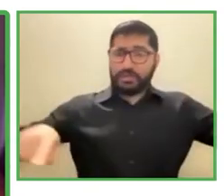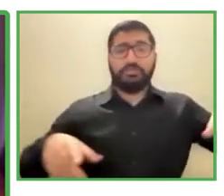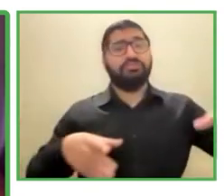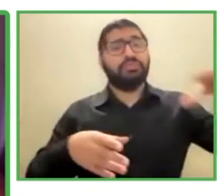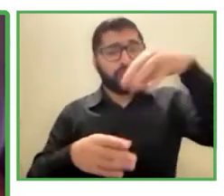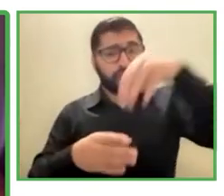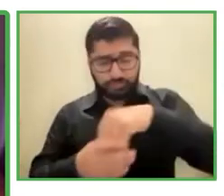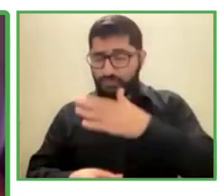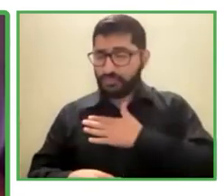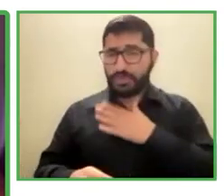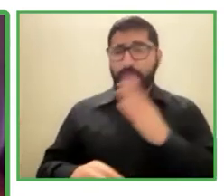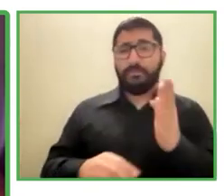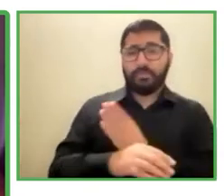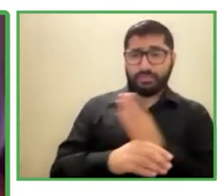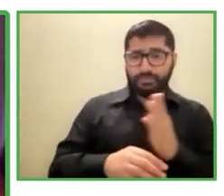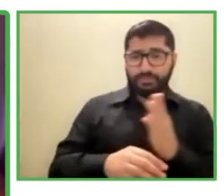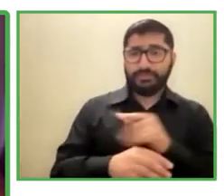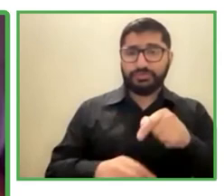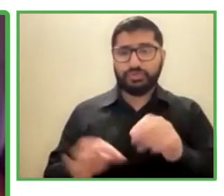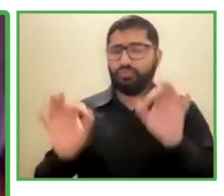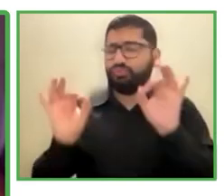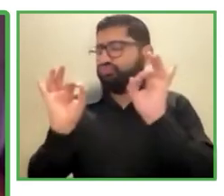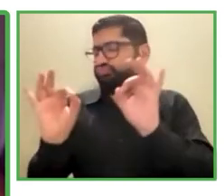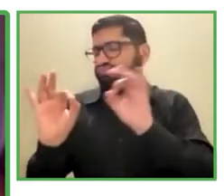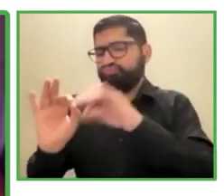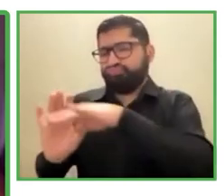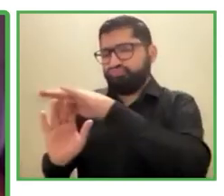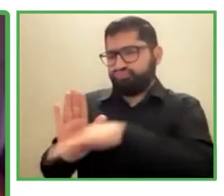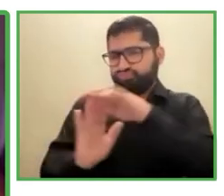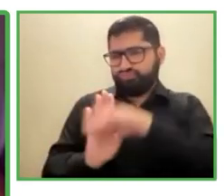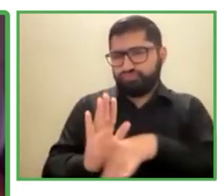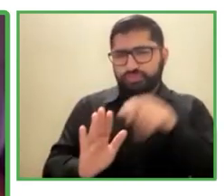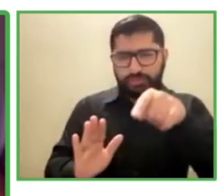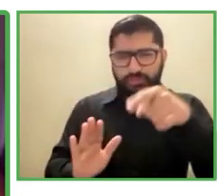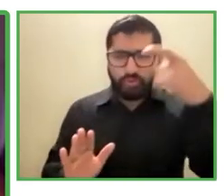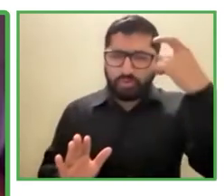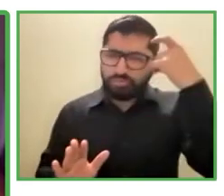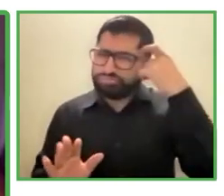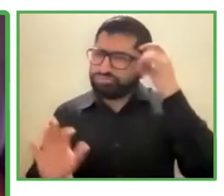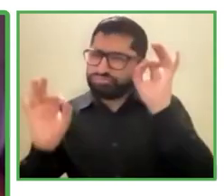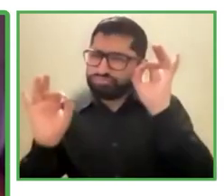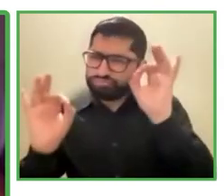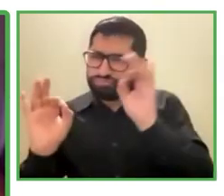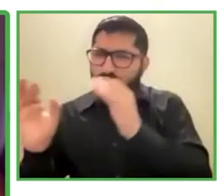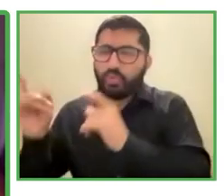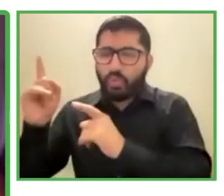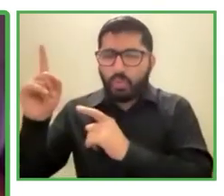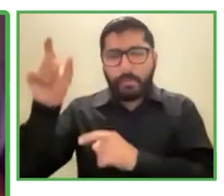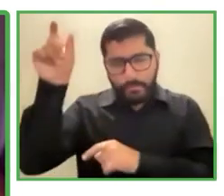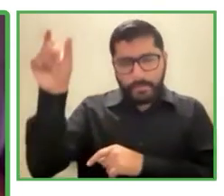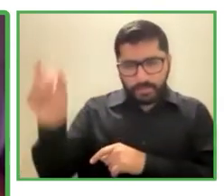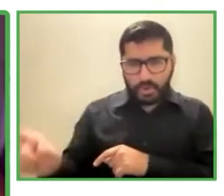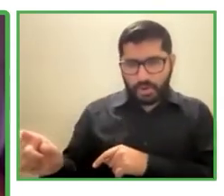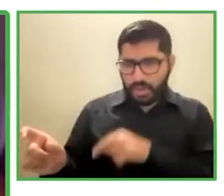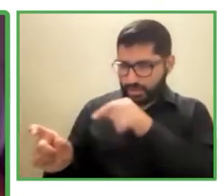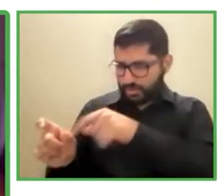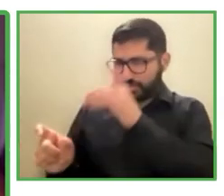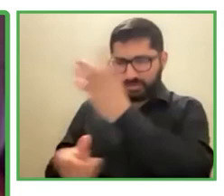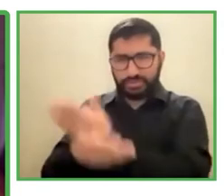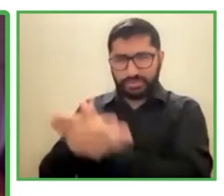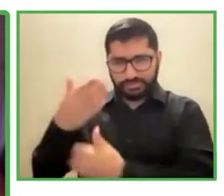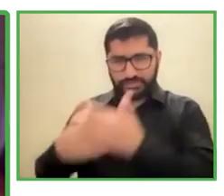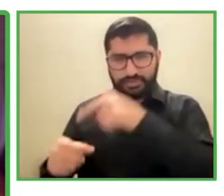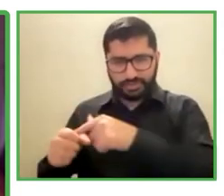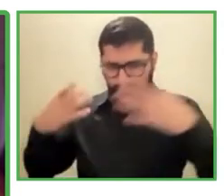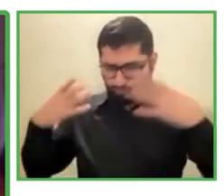a ver una persona que sigo con una discapacidad severa física ¿por qué no va a poder un lado un